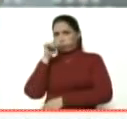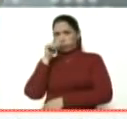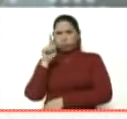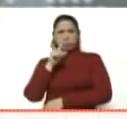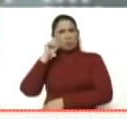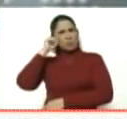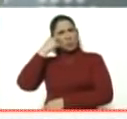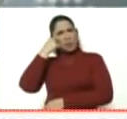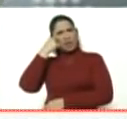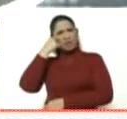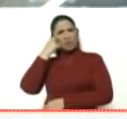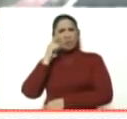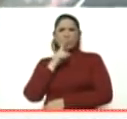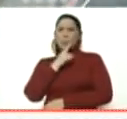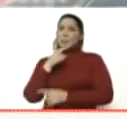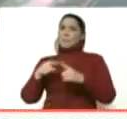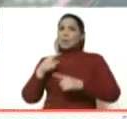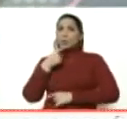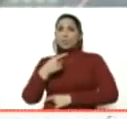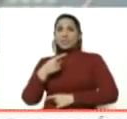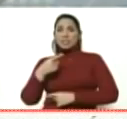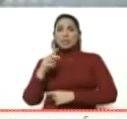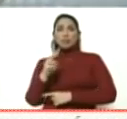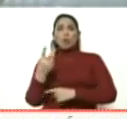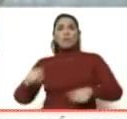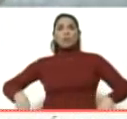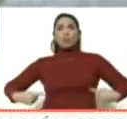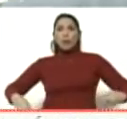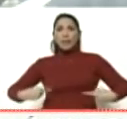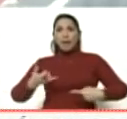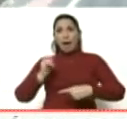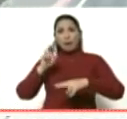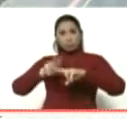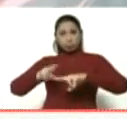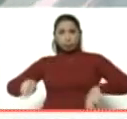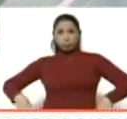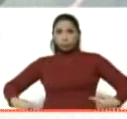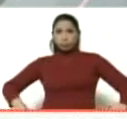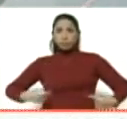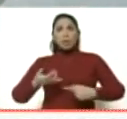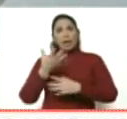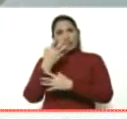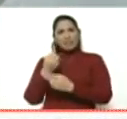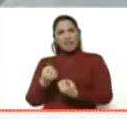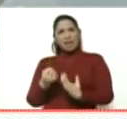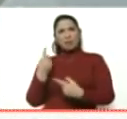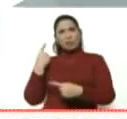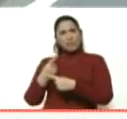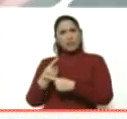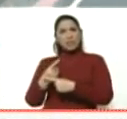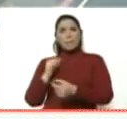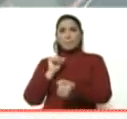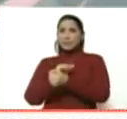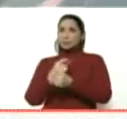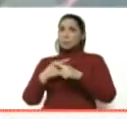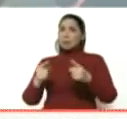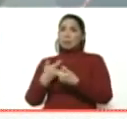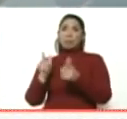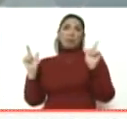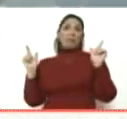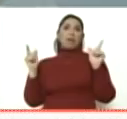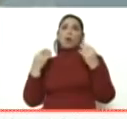nombre, pero que le dicen doble rueda, que está en silla de ruedas, y entiendo que debía estar preso y está libre como